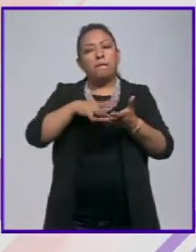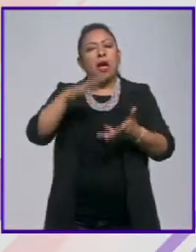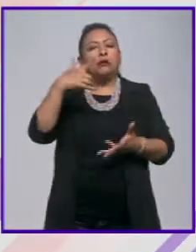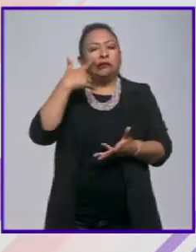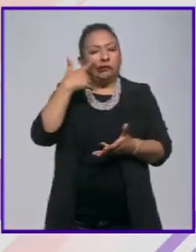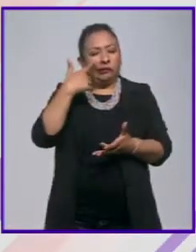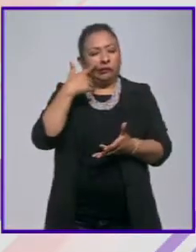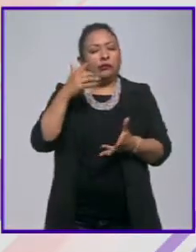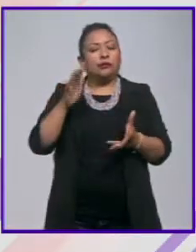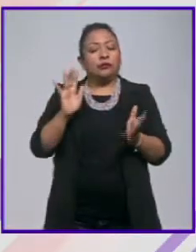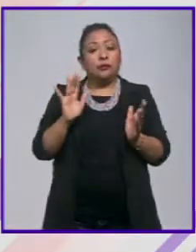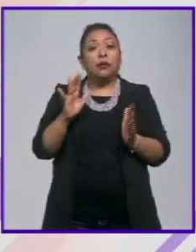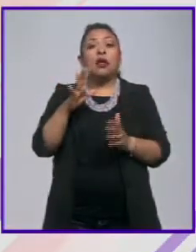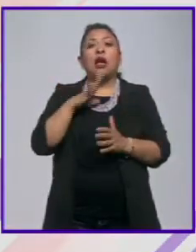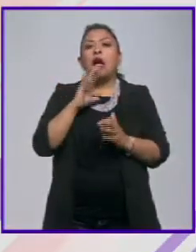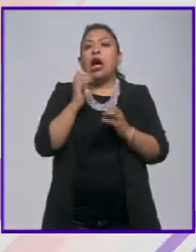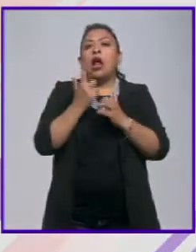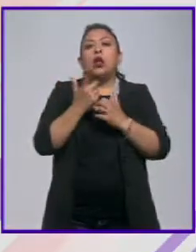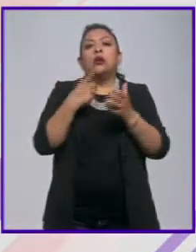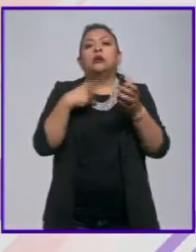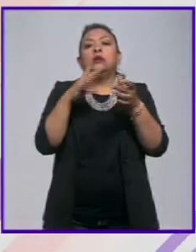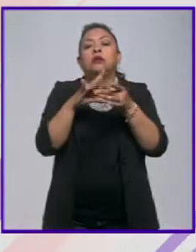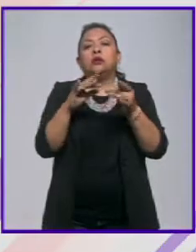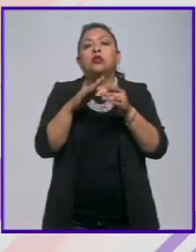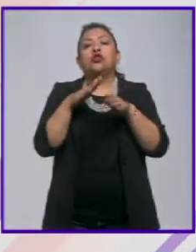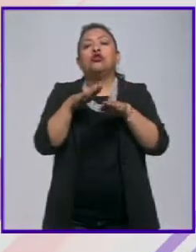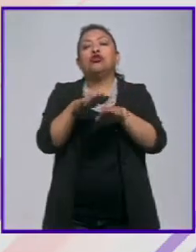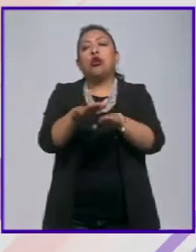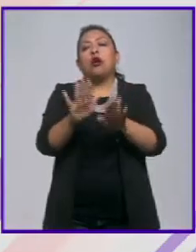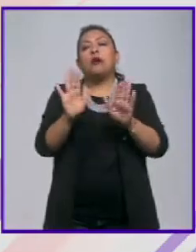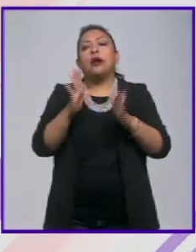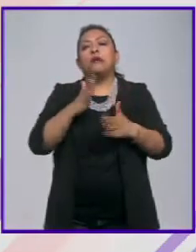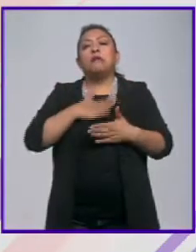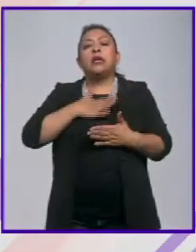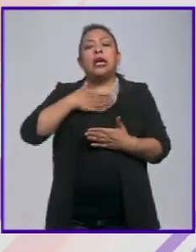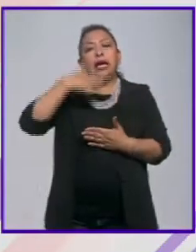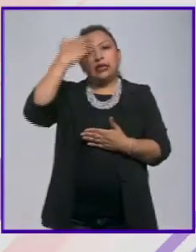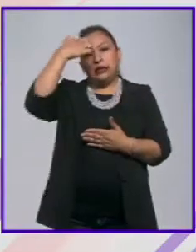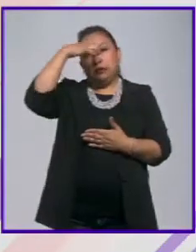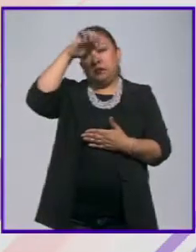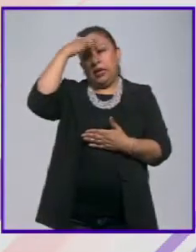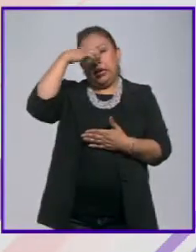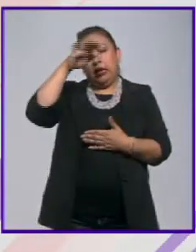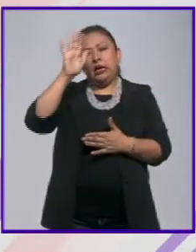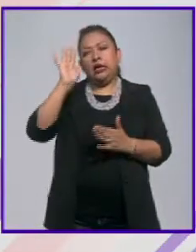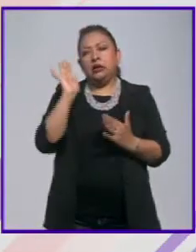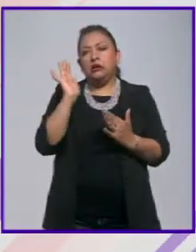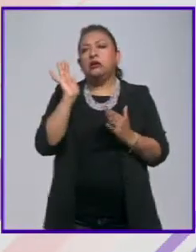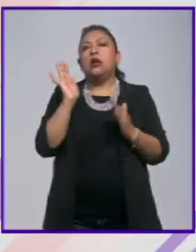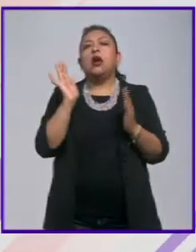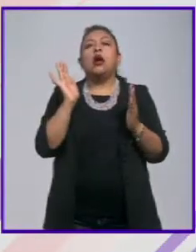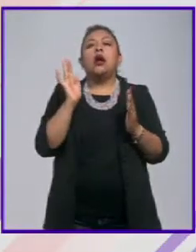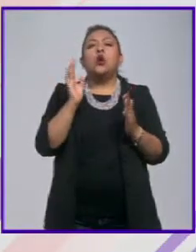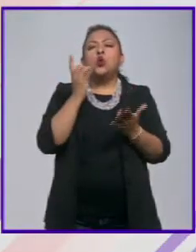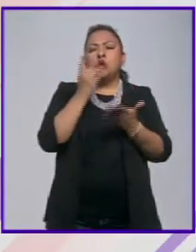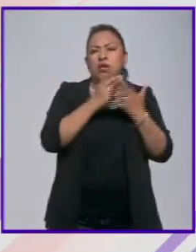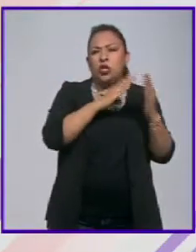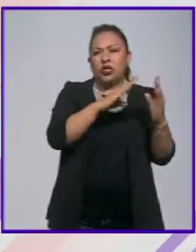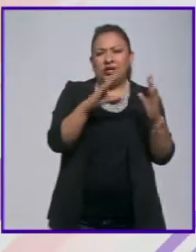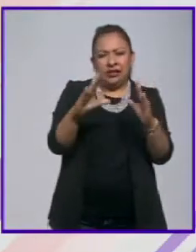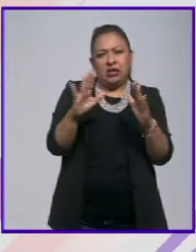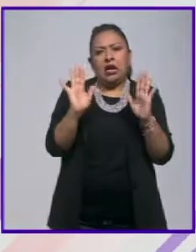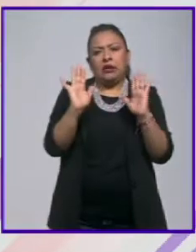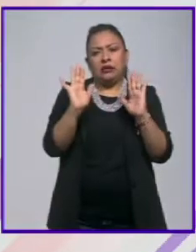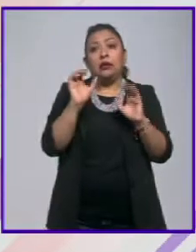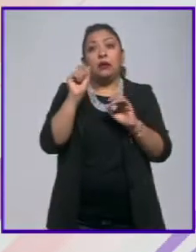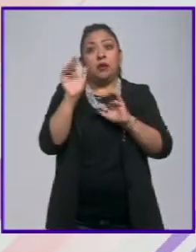mayoría tiene algo que contar sobre sus experiencias no solo en la parte académica, sino ya